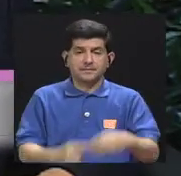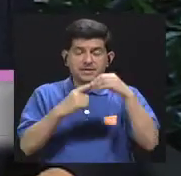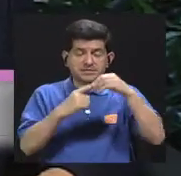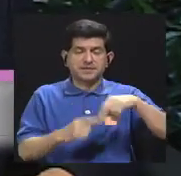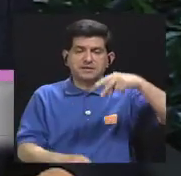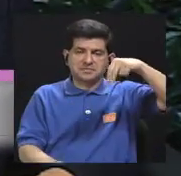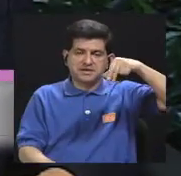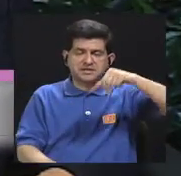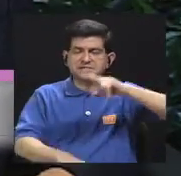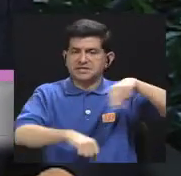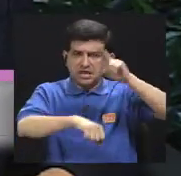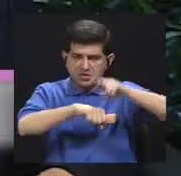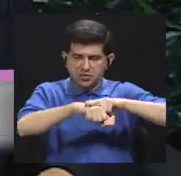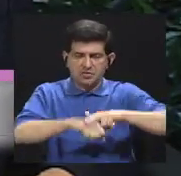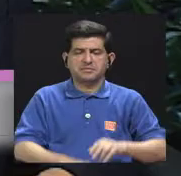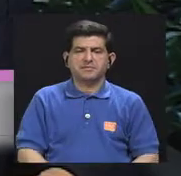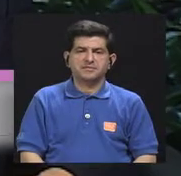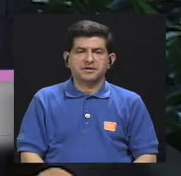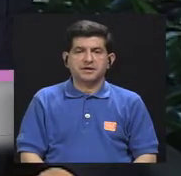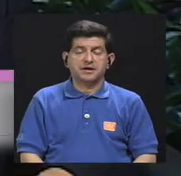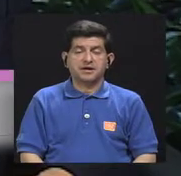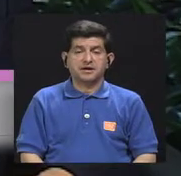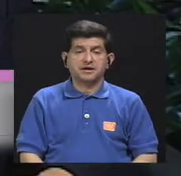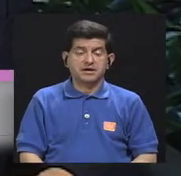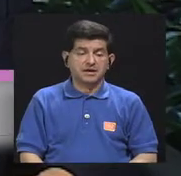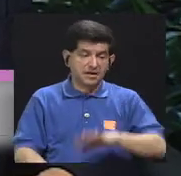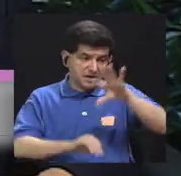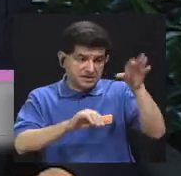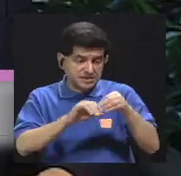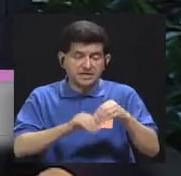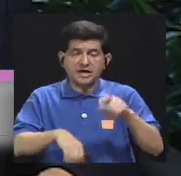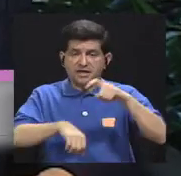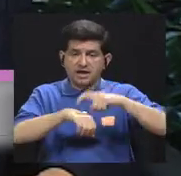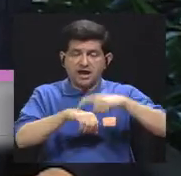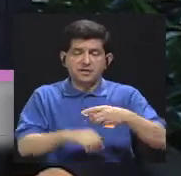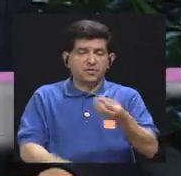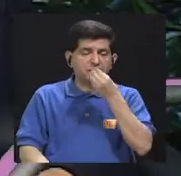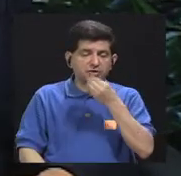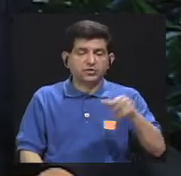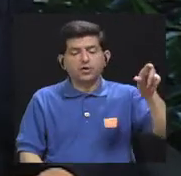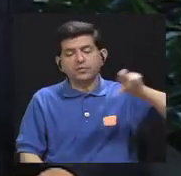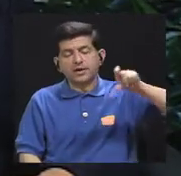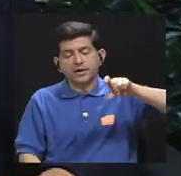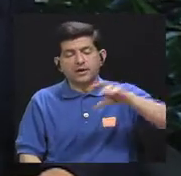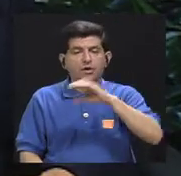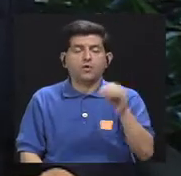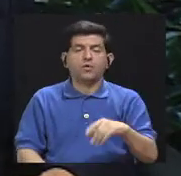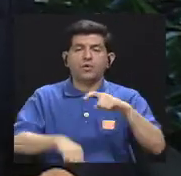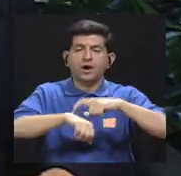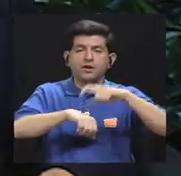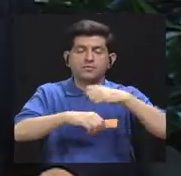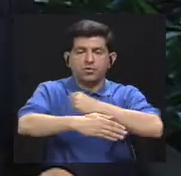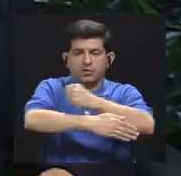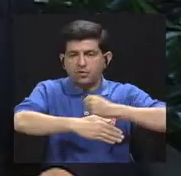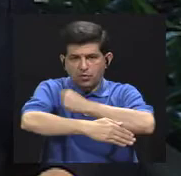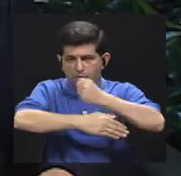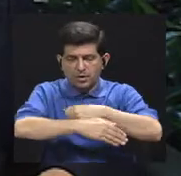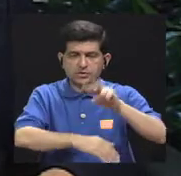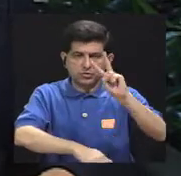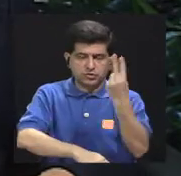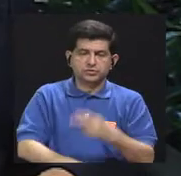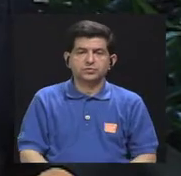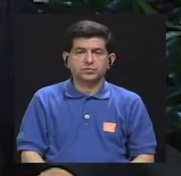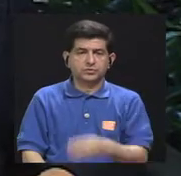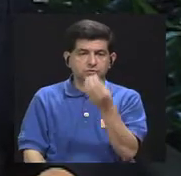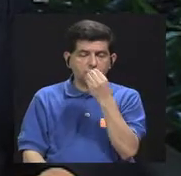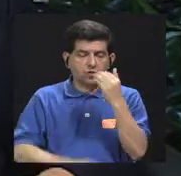común, la sal de mesa ya sea que se agrega cuando está en la mesa o cuando está cocinando y en segundo lugar son